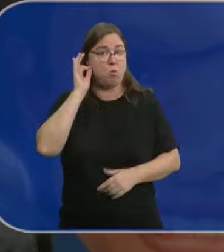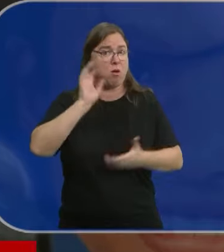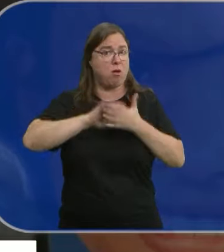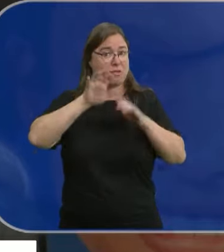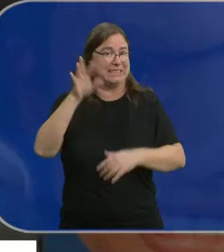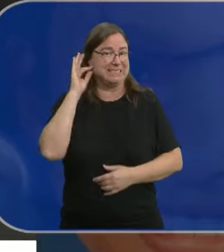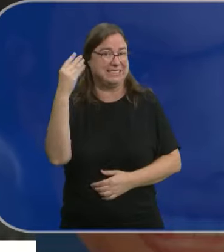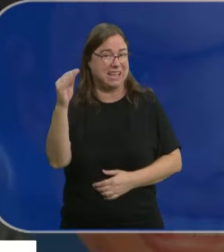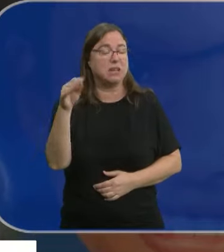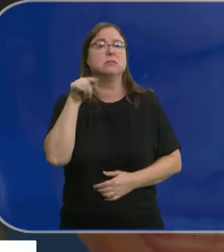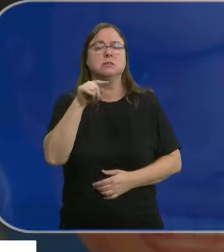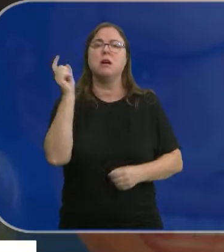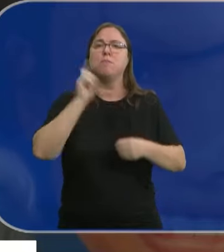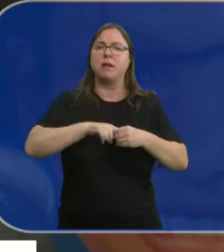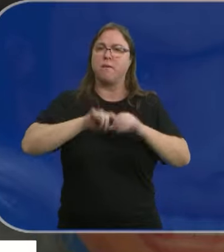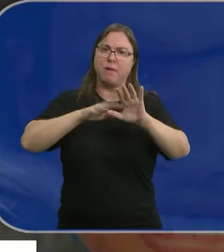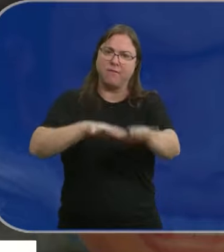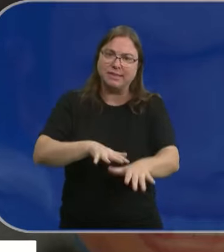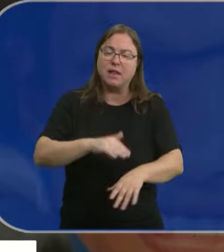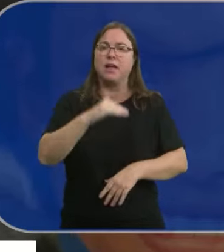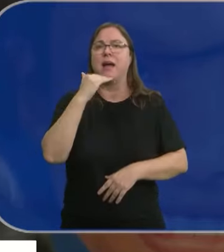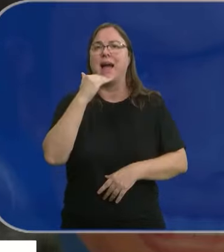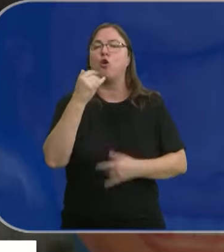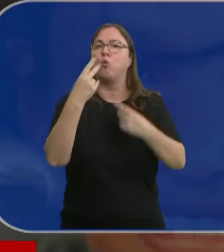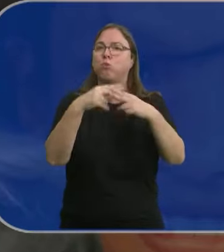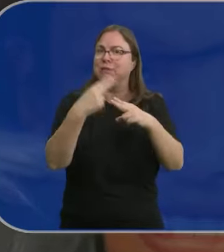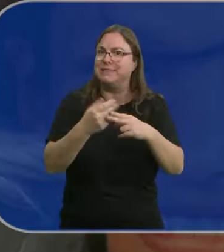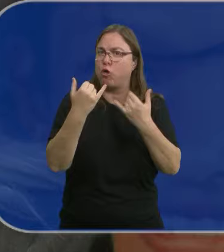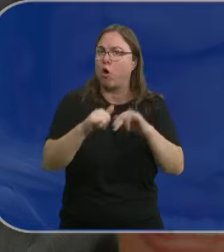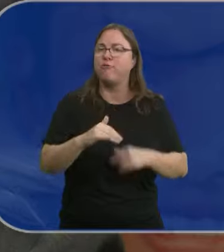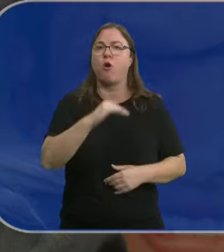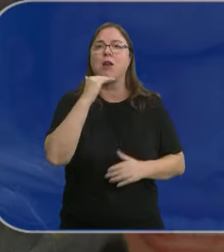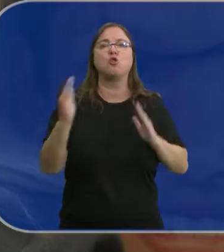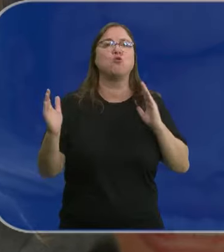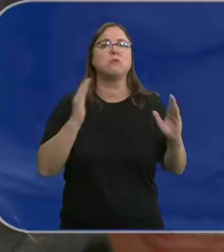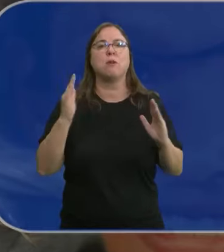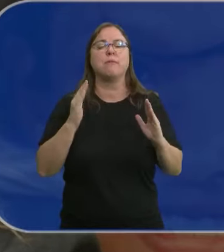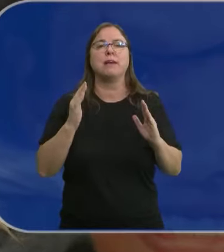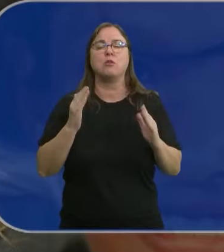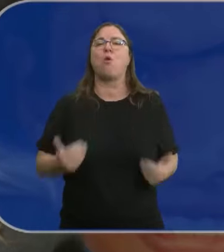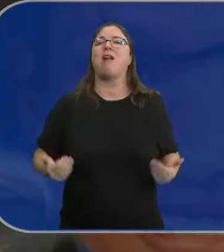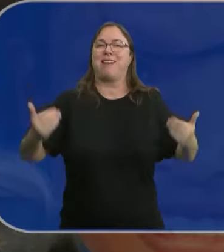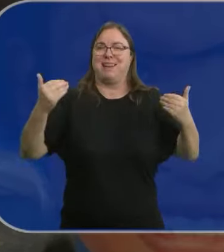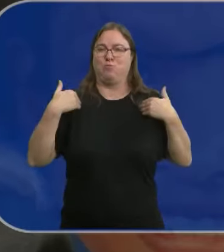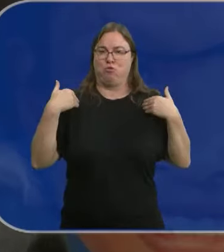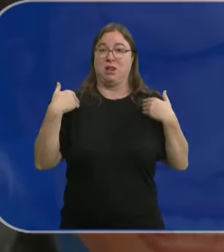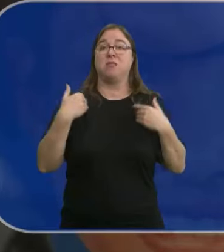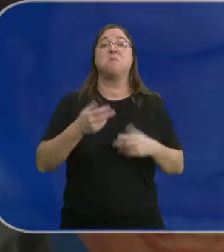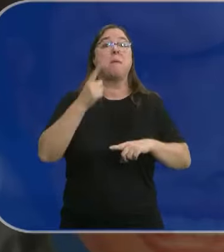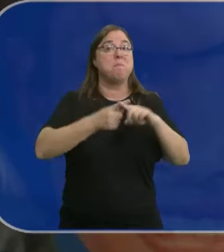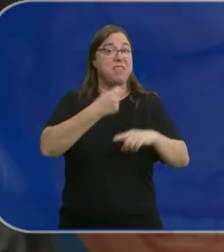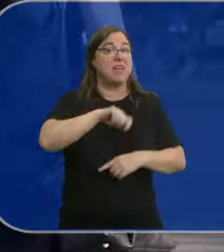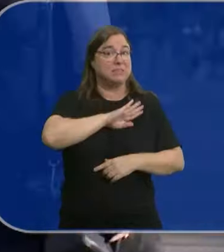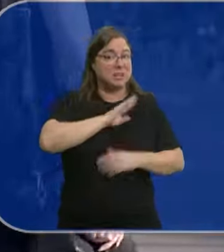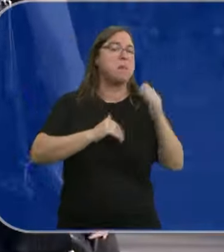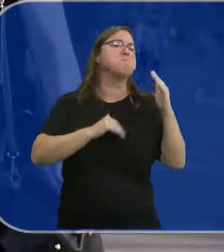-leonesas, estas chicas, han participado en una manifestación, en algún acto político, en algún momento de activismo responsable, muy por encima de la media